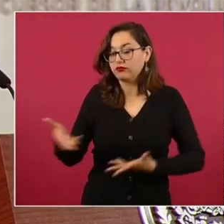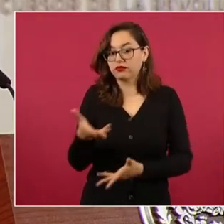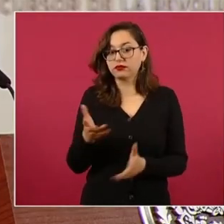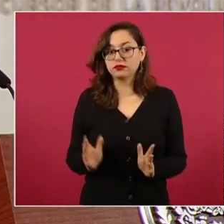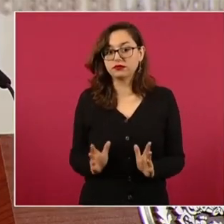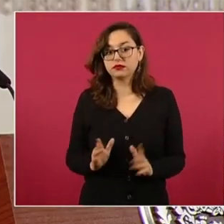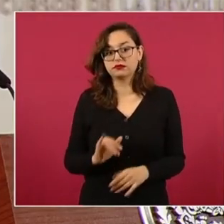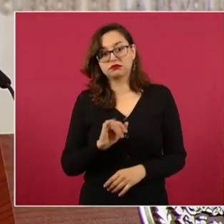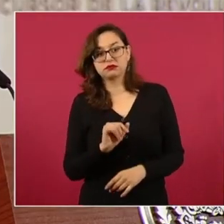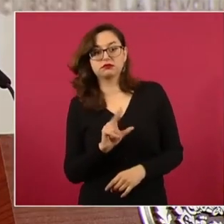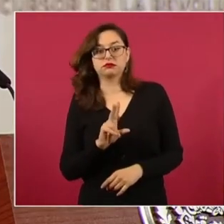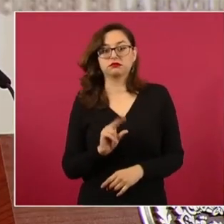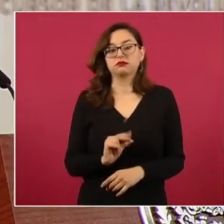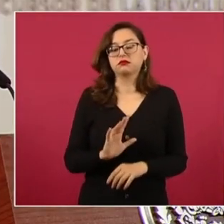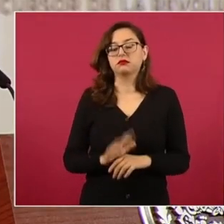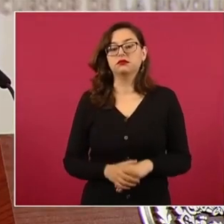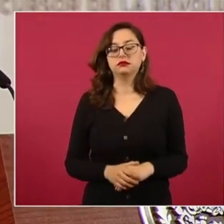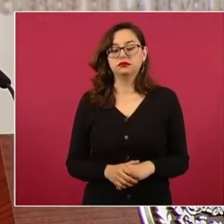Sí, no.